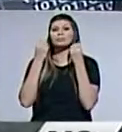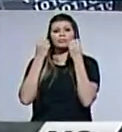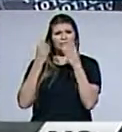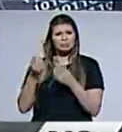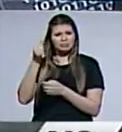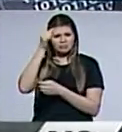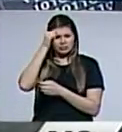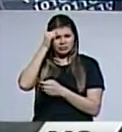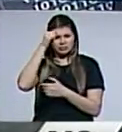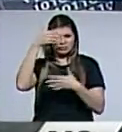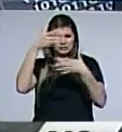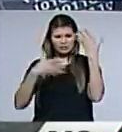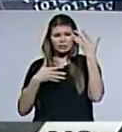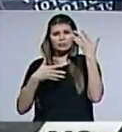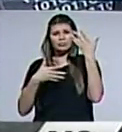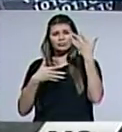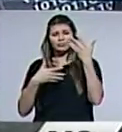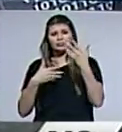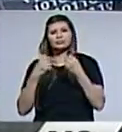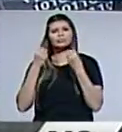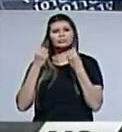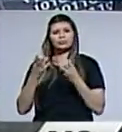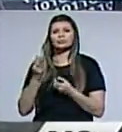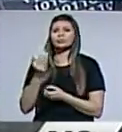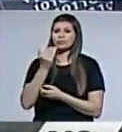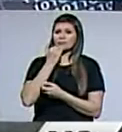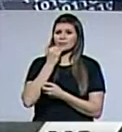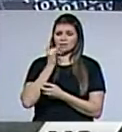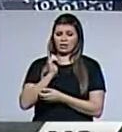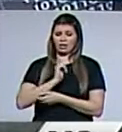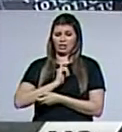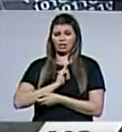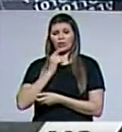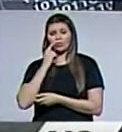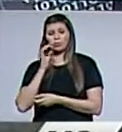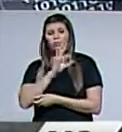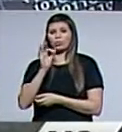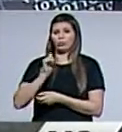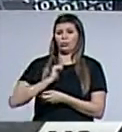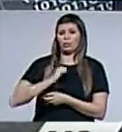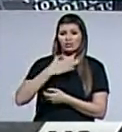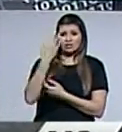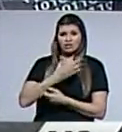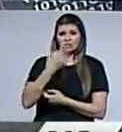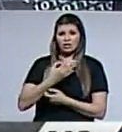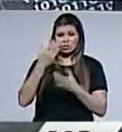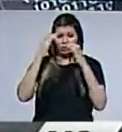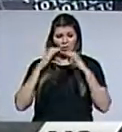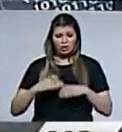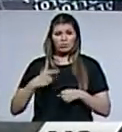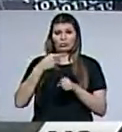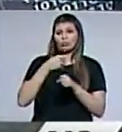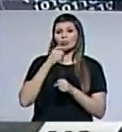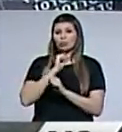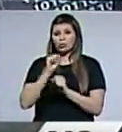contradicción está a la vista, ¿no es cierto? En cuanto a la identidad sexual, básicamente definida por el aspecto biológico,